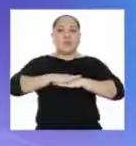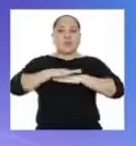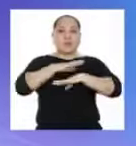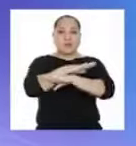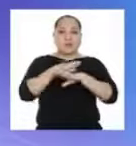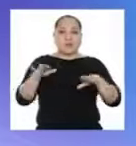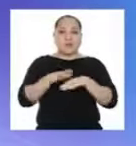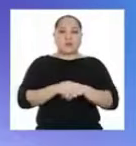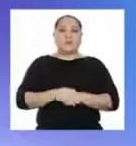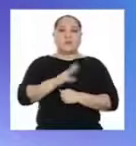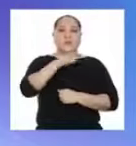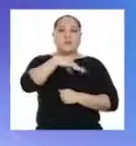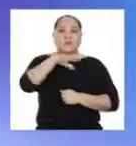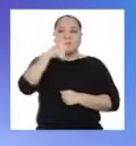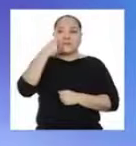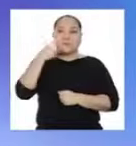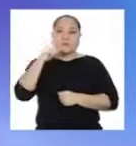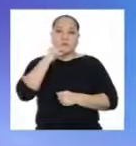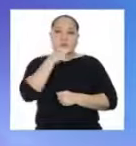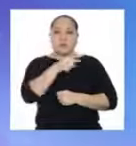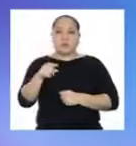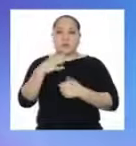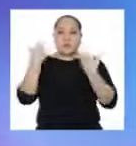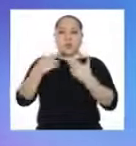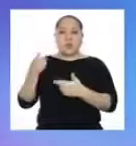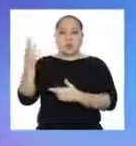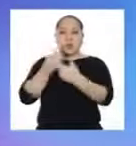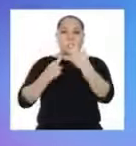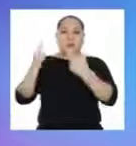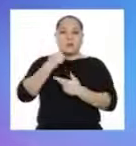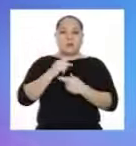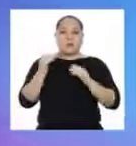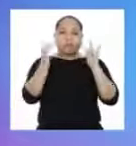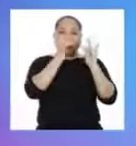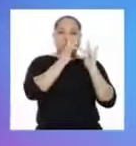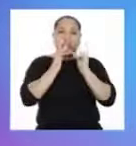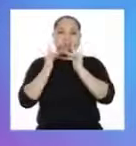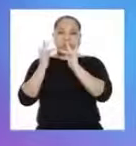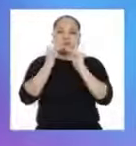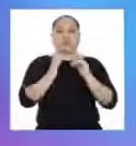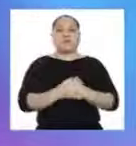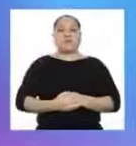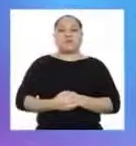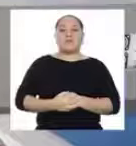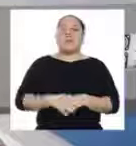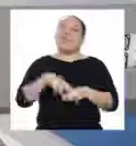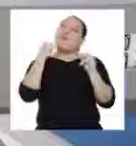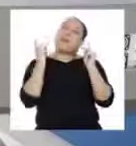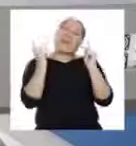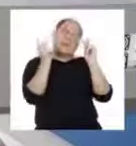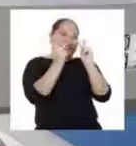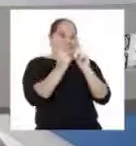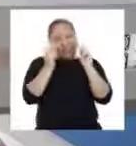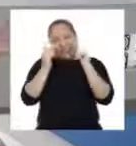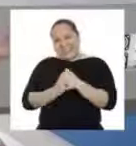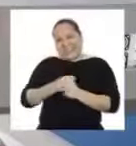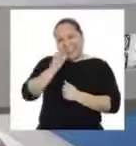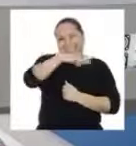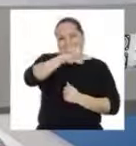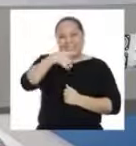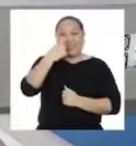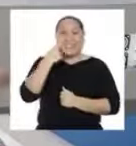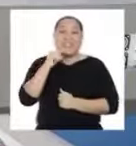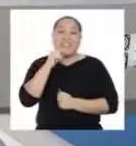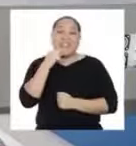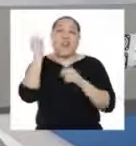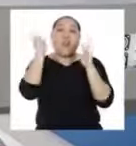Descanso terminado. Las niñas y los niños están nuevamente conectados. ¡Perfecto!